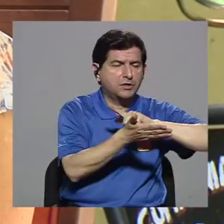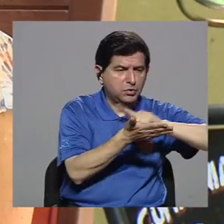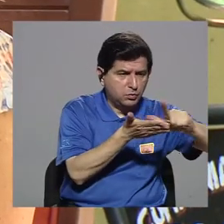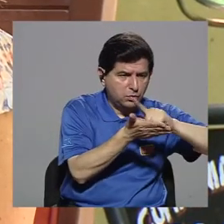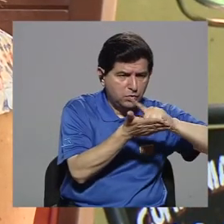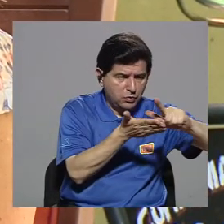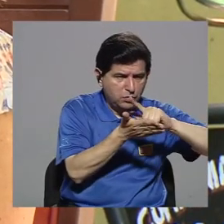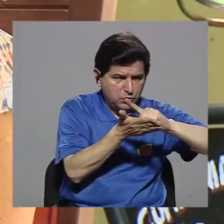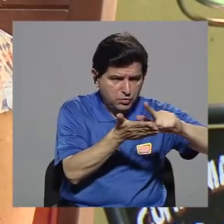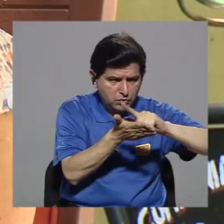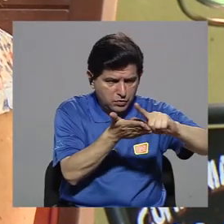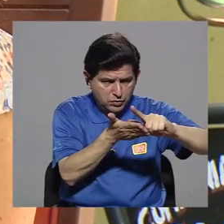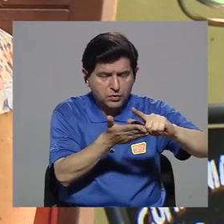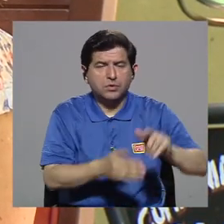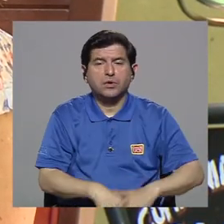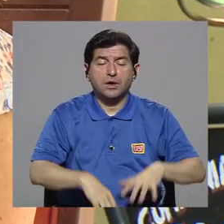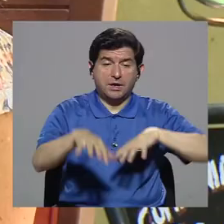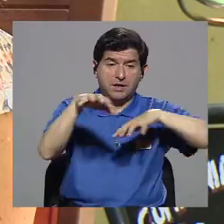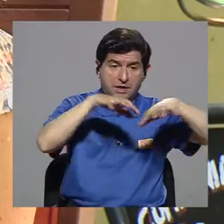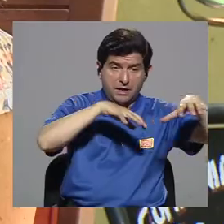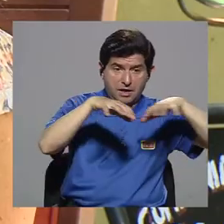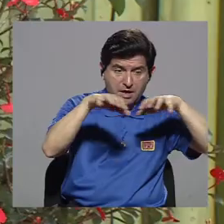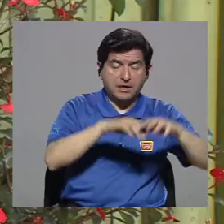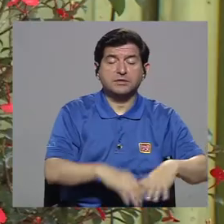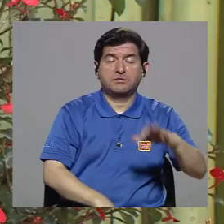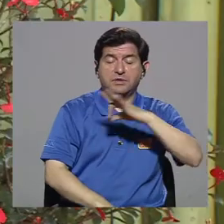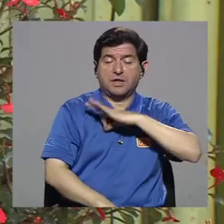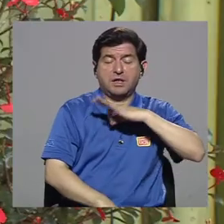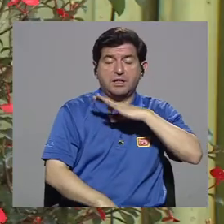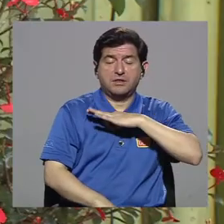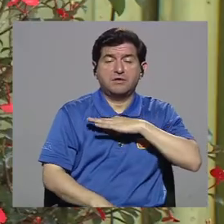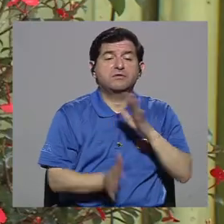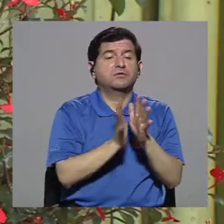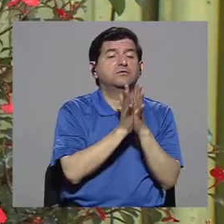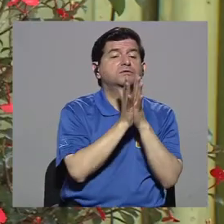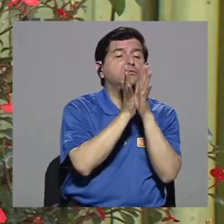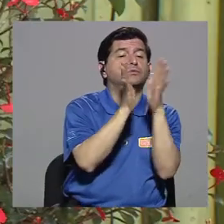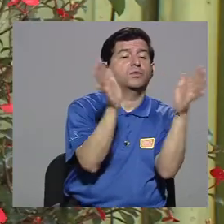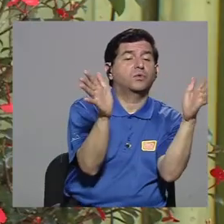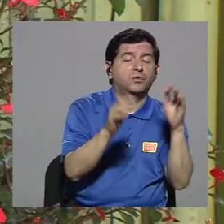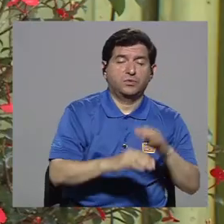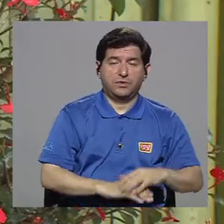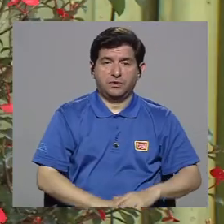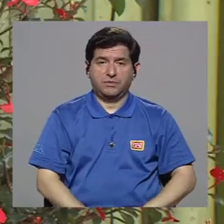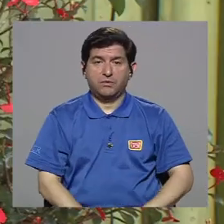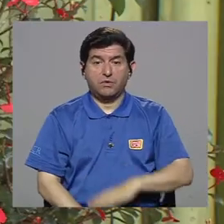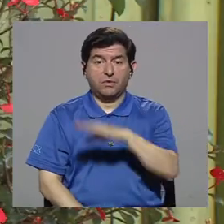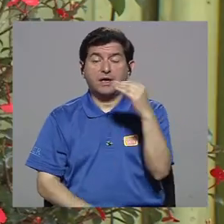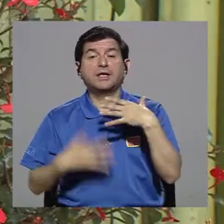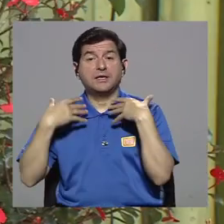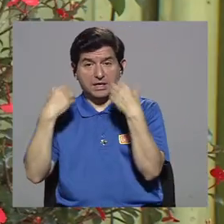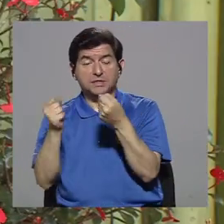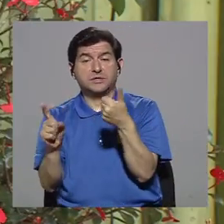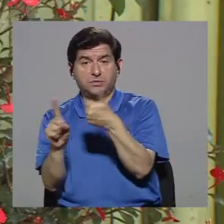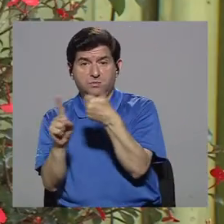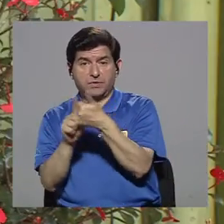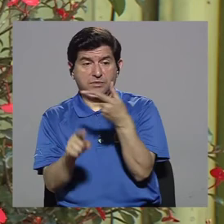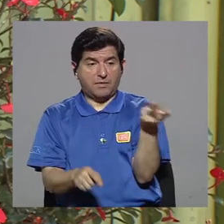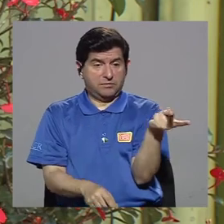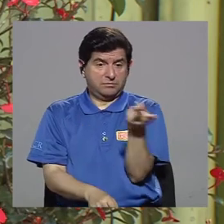de limpieza, en actividades de bien público y la salud.